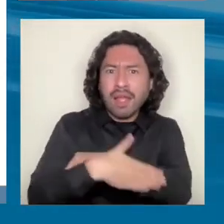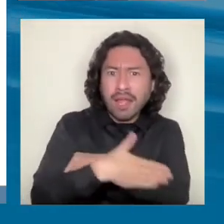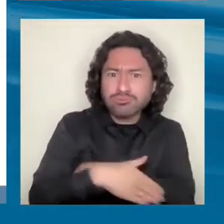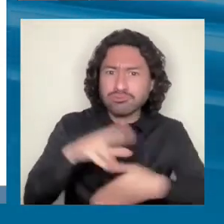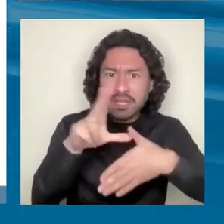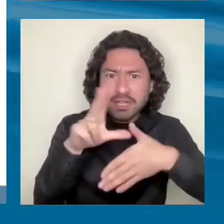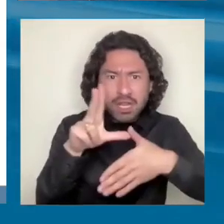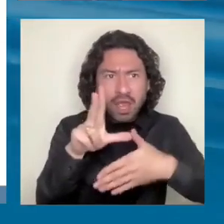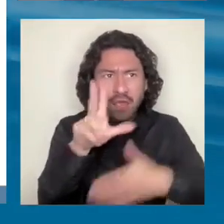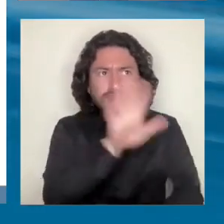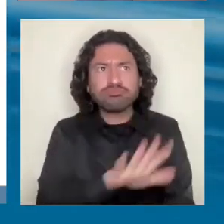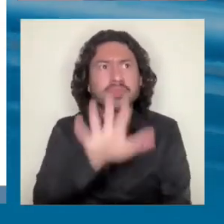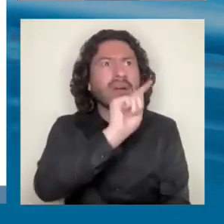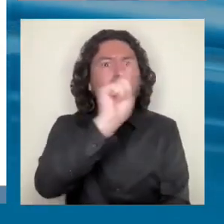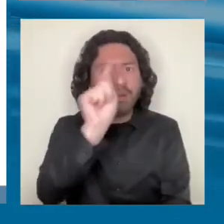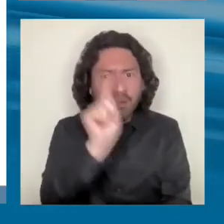Latina.